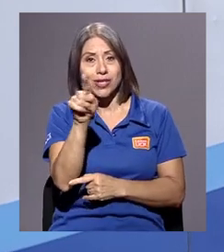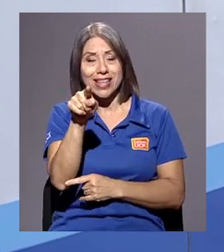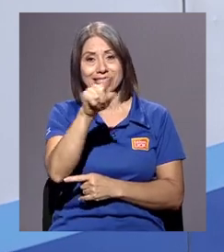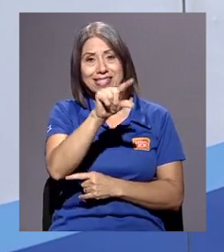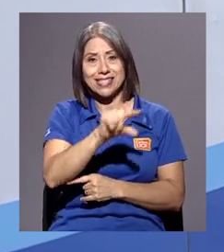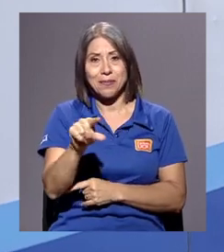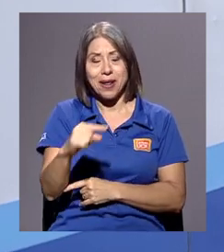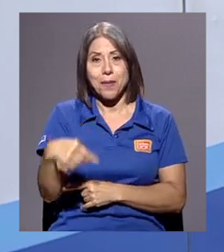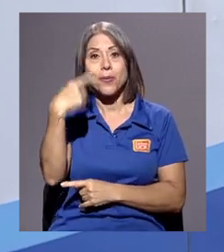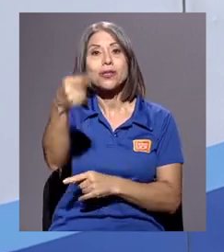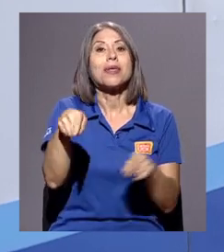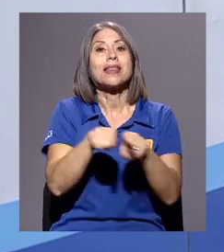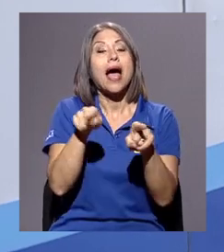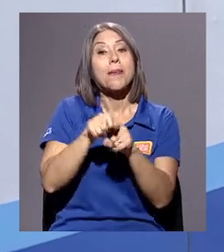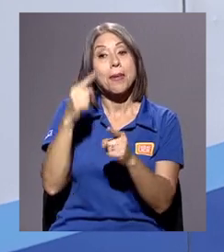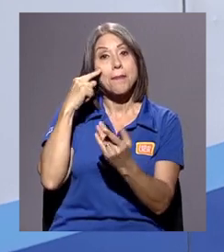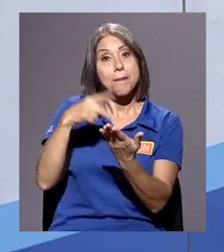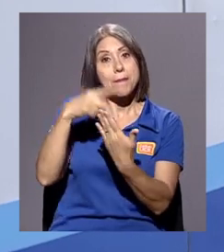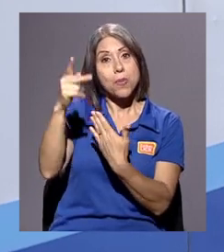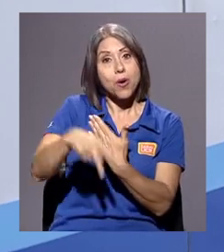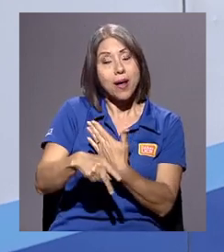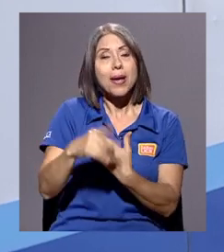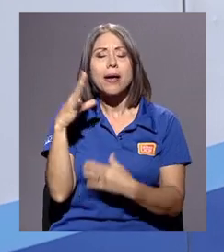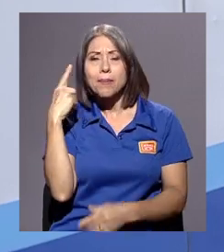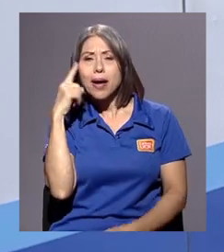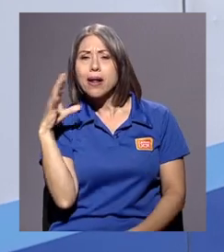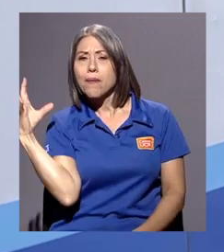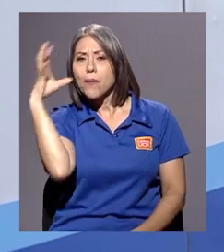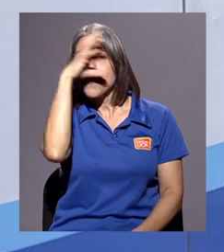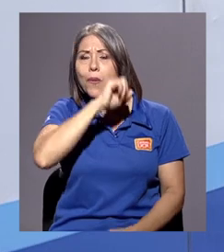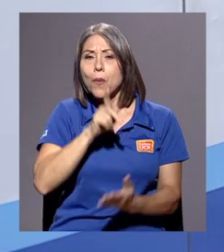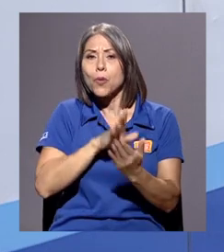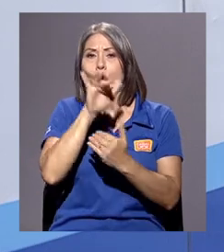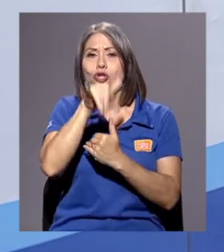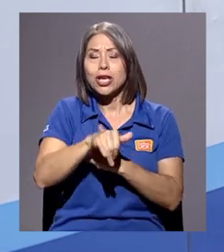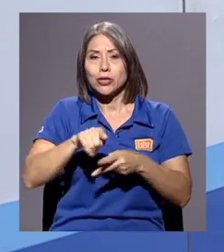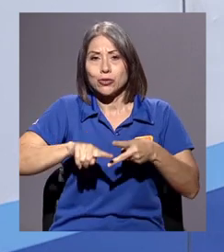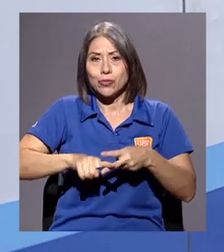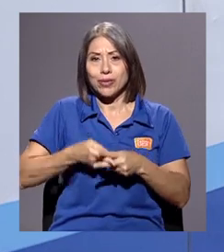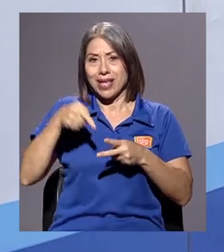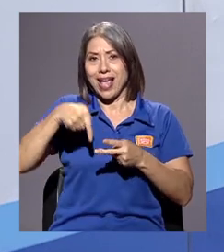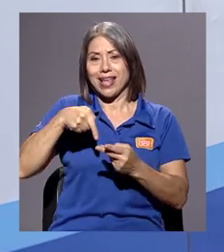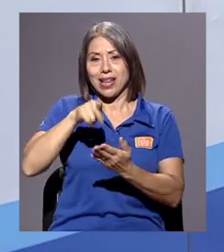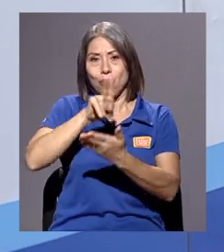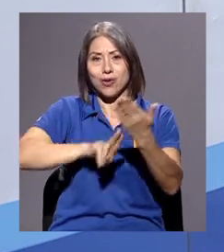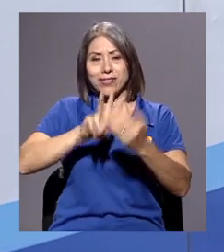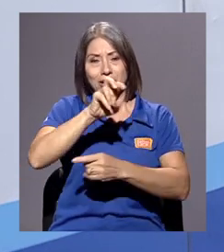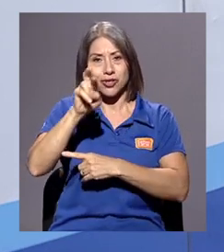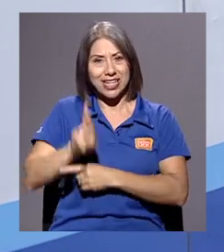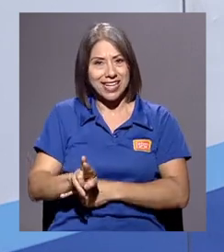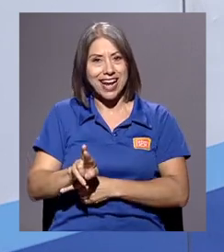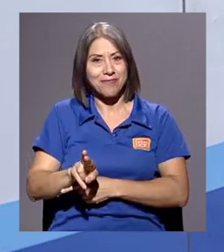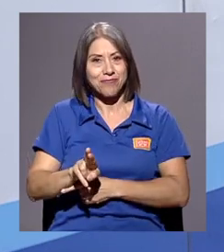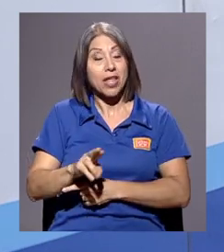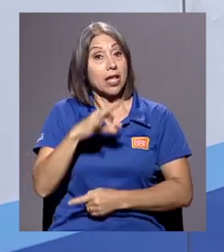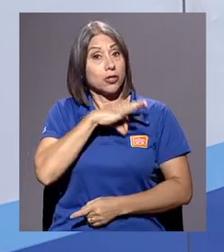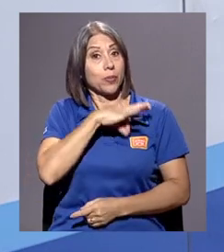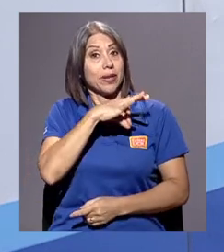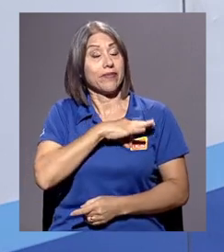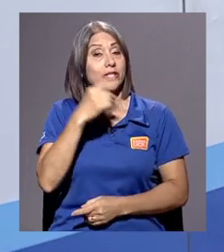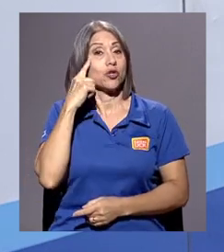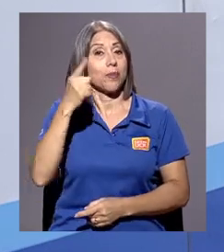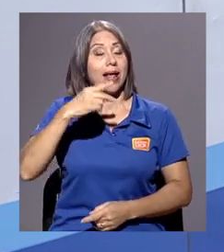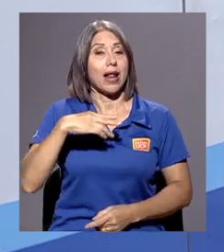para que la próxima semana también nos sintonice y se entere de los proyectos que se gestan desde la Universidad de Costa Rica y que son